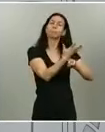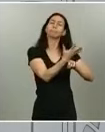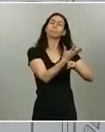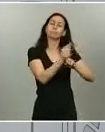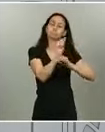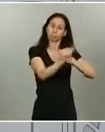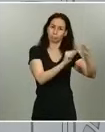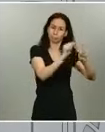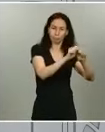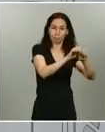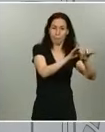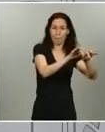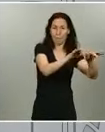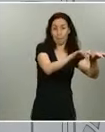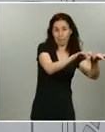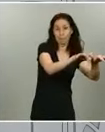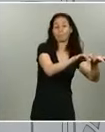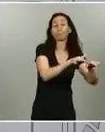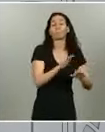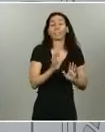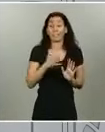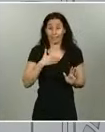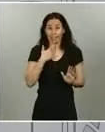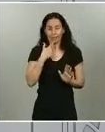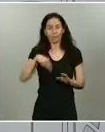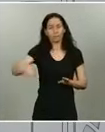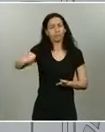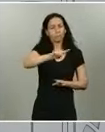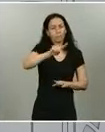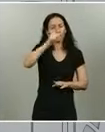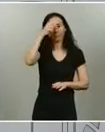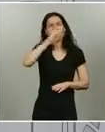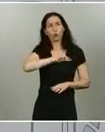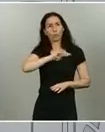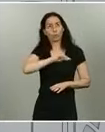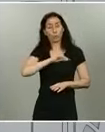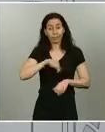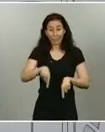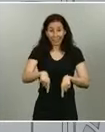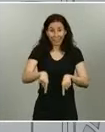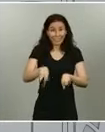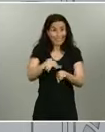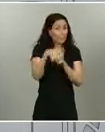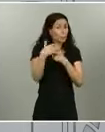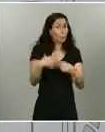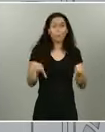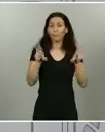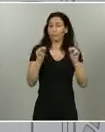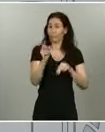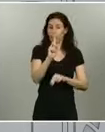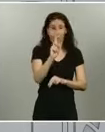seguir siendo conscientes de que esto no se ha terminado. El ir pasando de una fase a otra, el ir mejorando